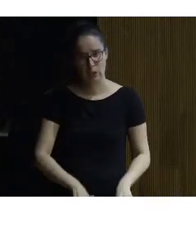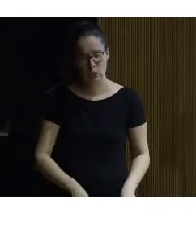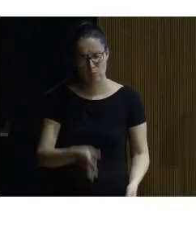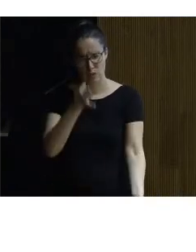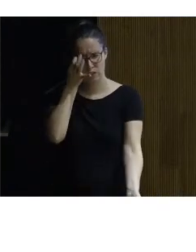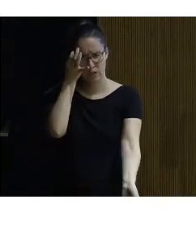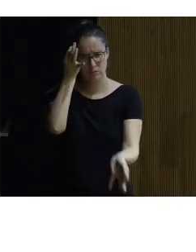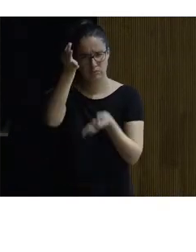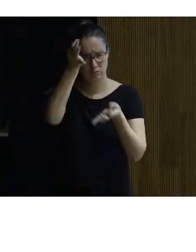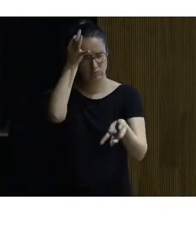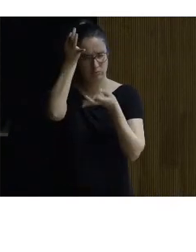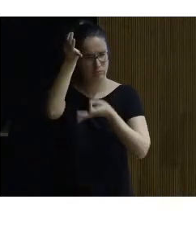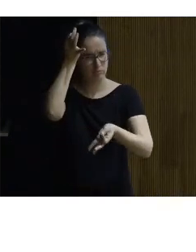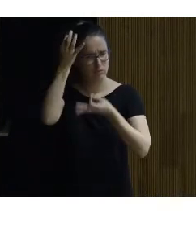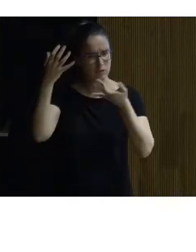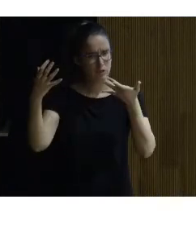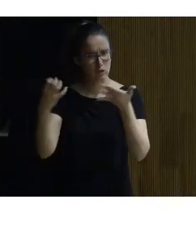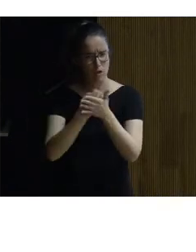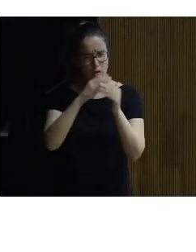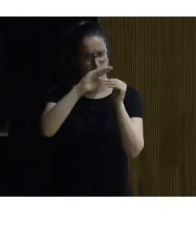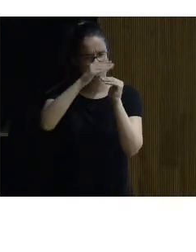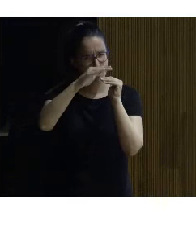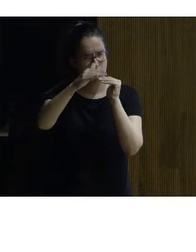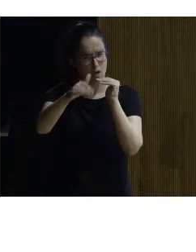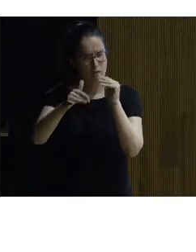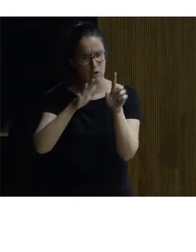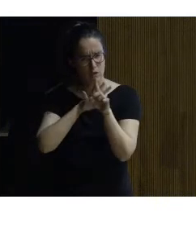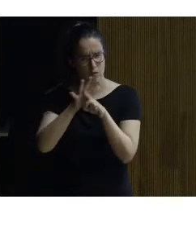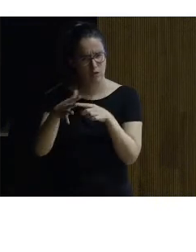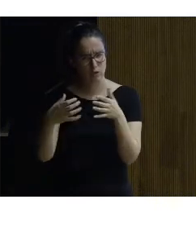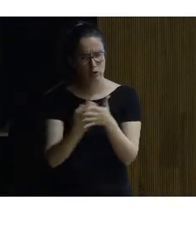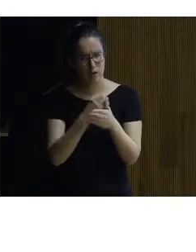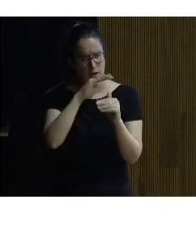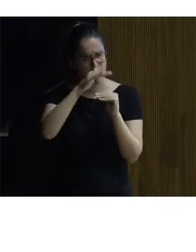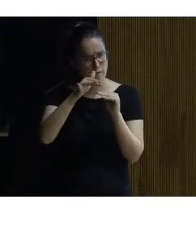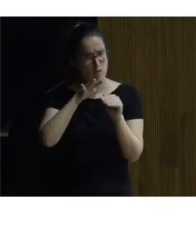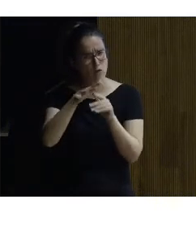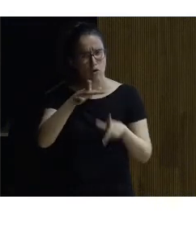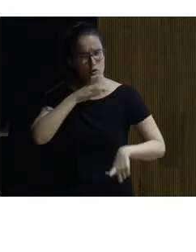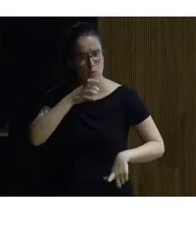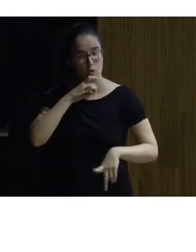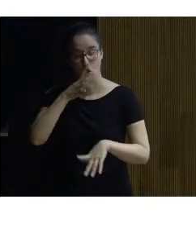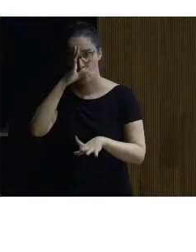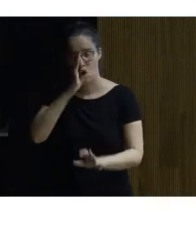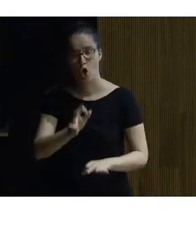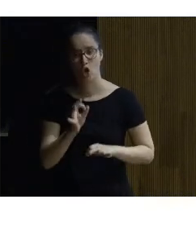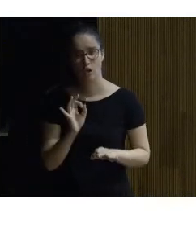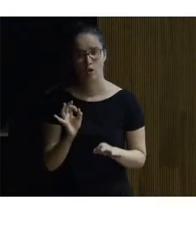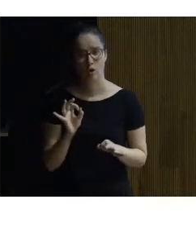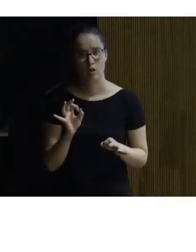detallada muy exhaustiva de todo su relieve de todas las incidencias de ese relieve y naturalmente fue